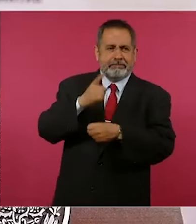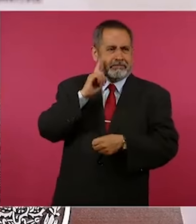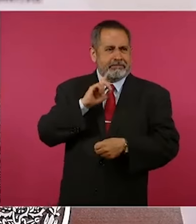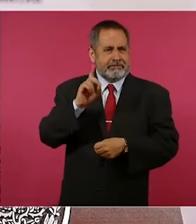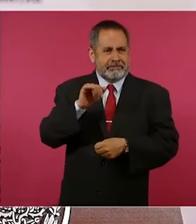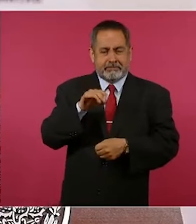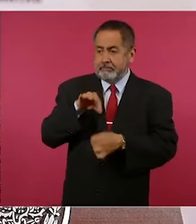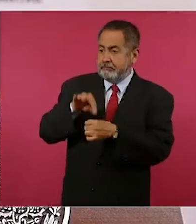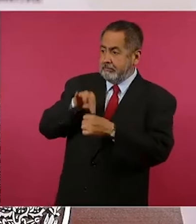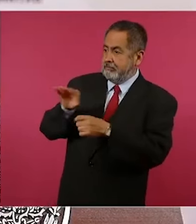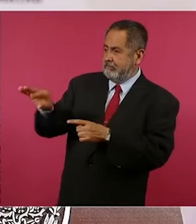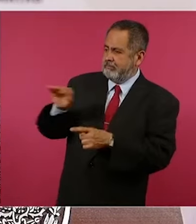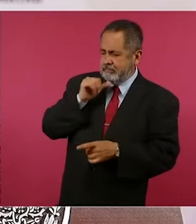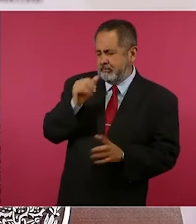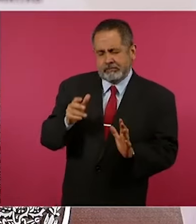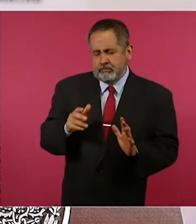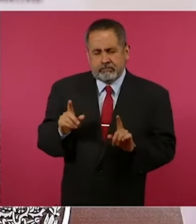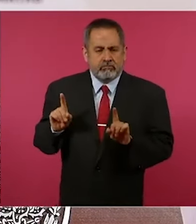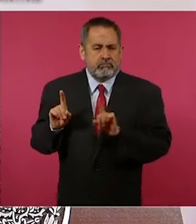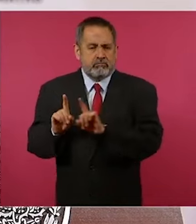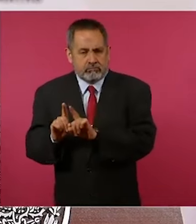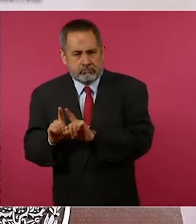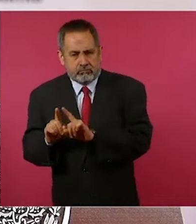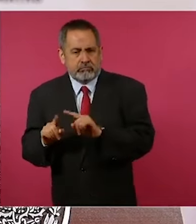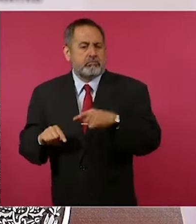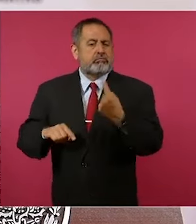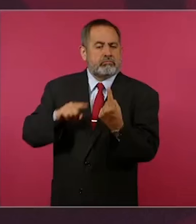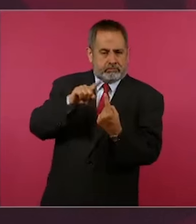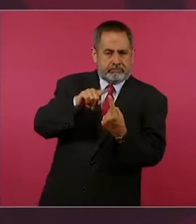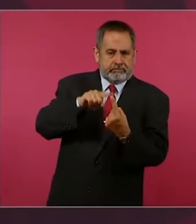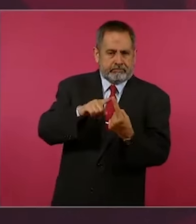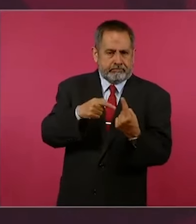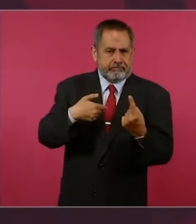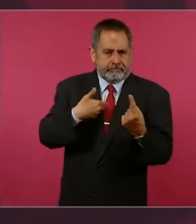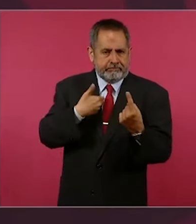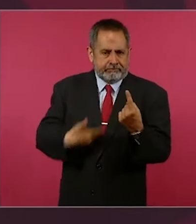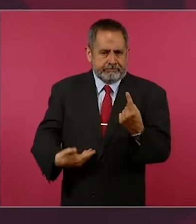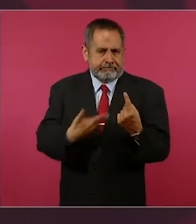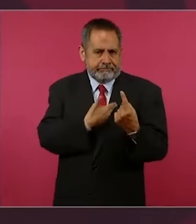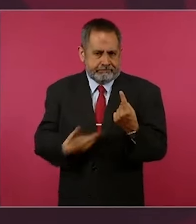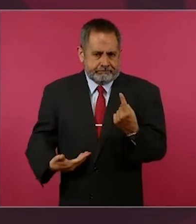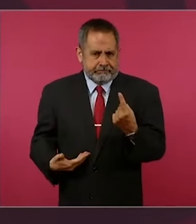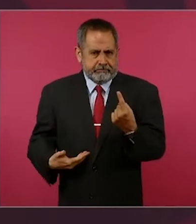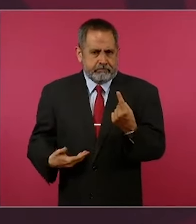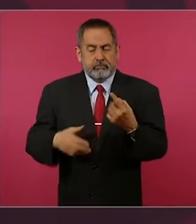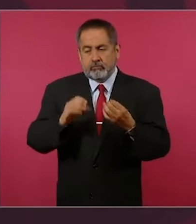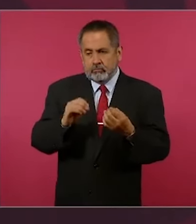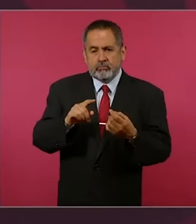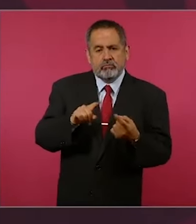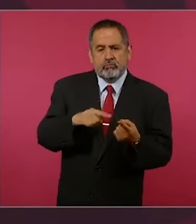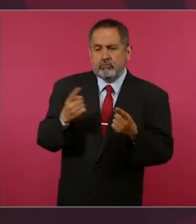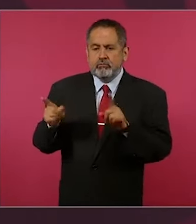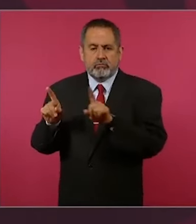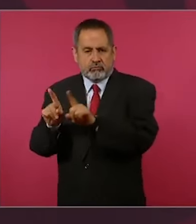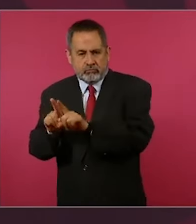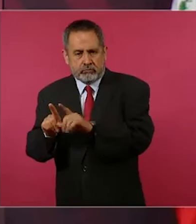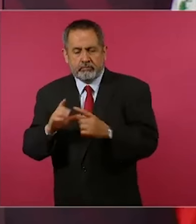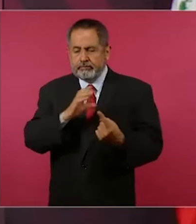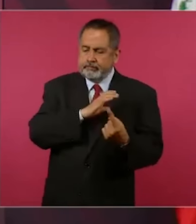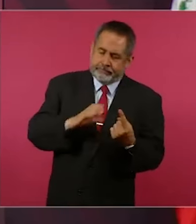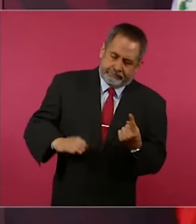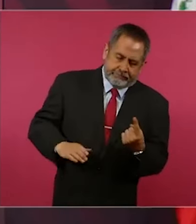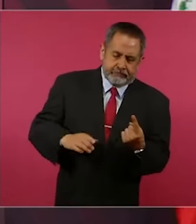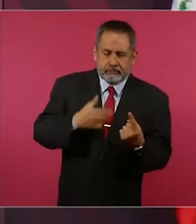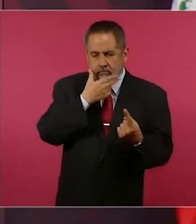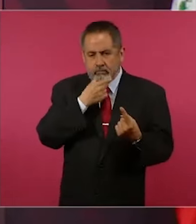se vota por el presidente o, digo, candidato a presidente